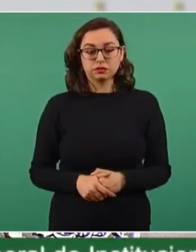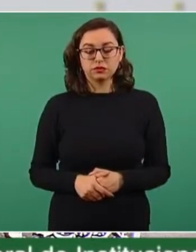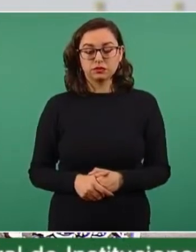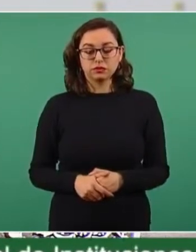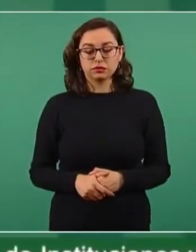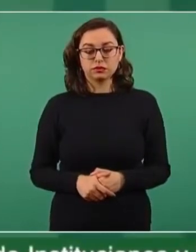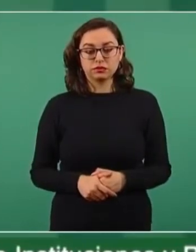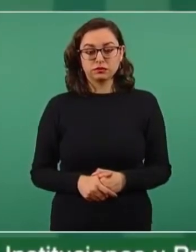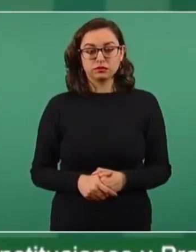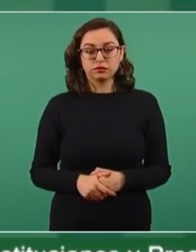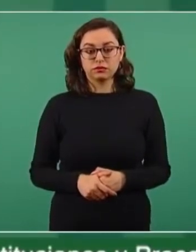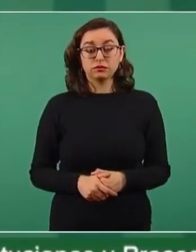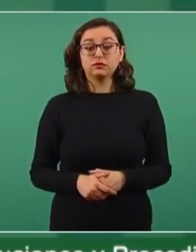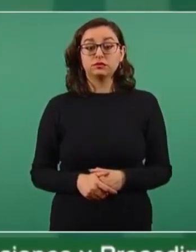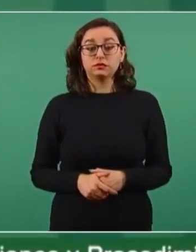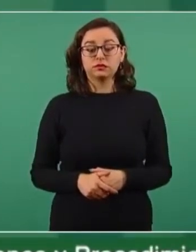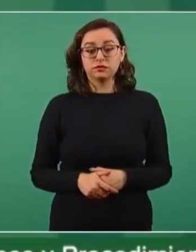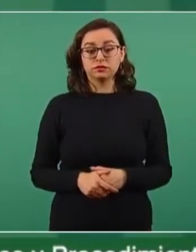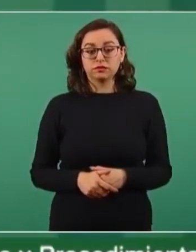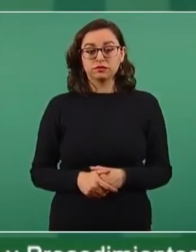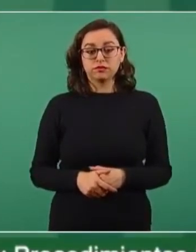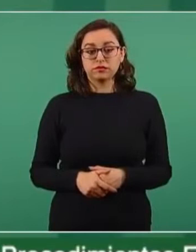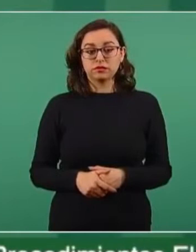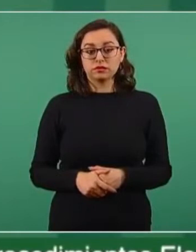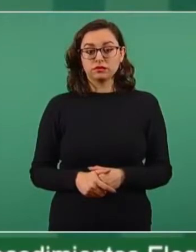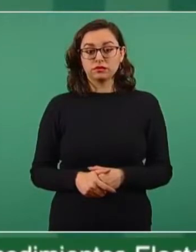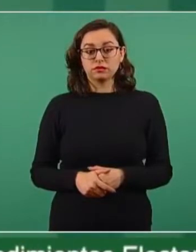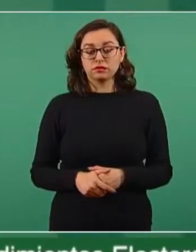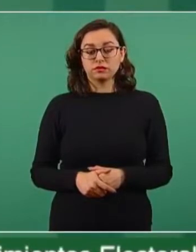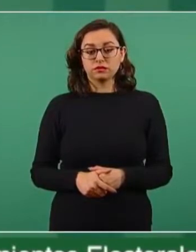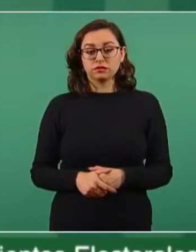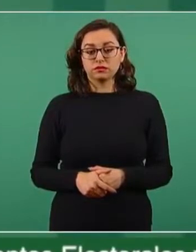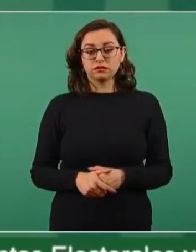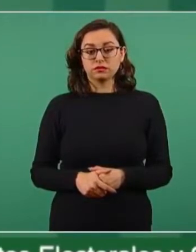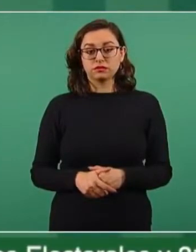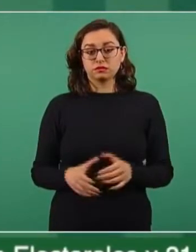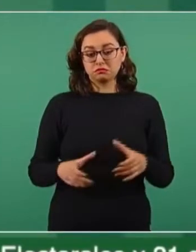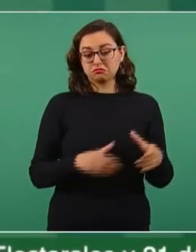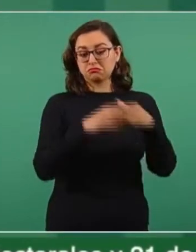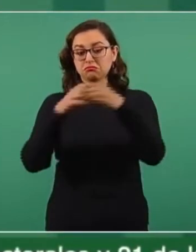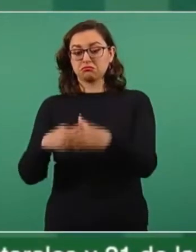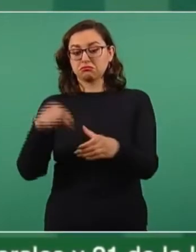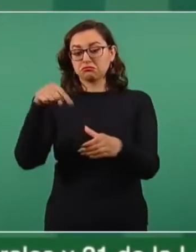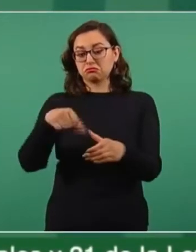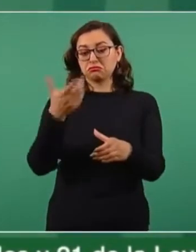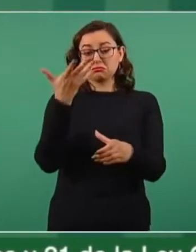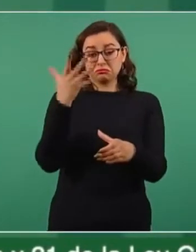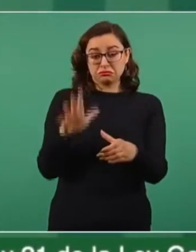Más de 10% tener una religión